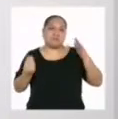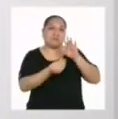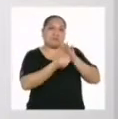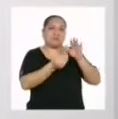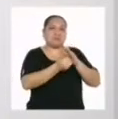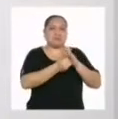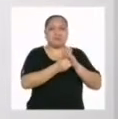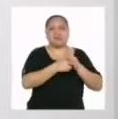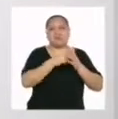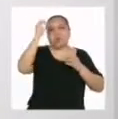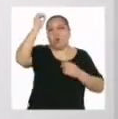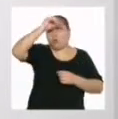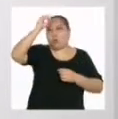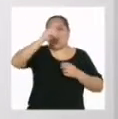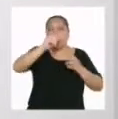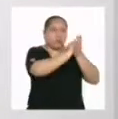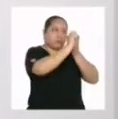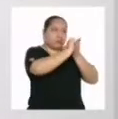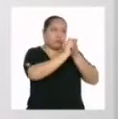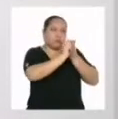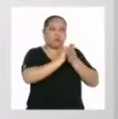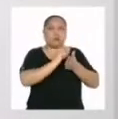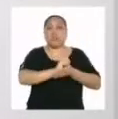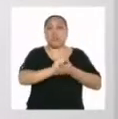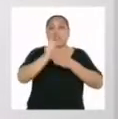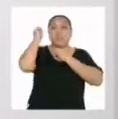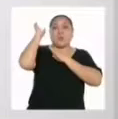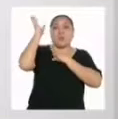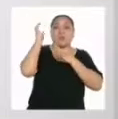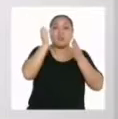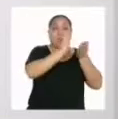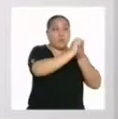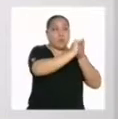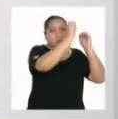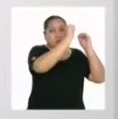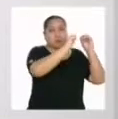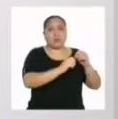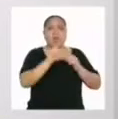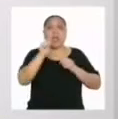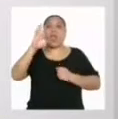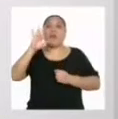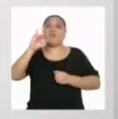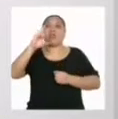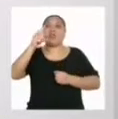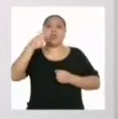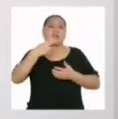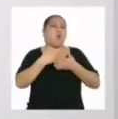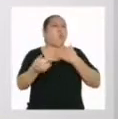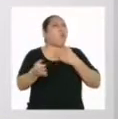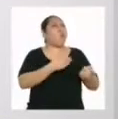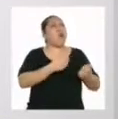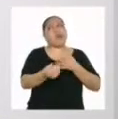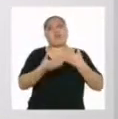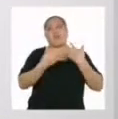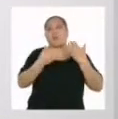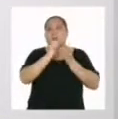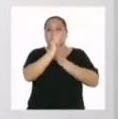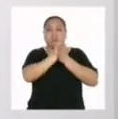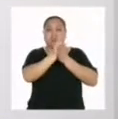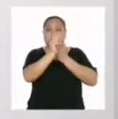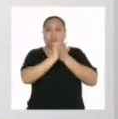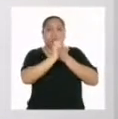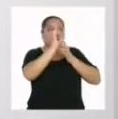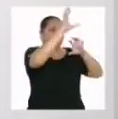artículos de opinión, textos expositivos, afiches y cualquier tipo de texto